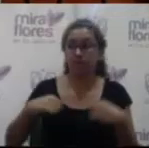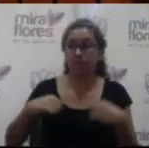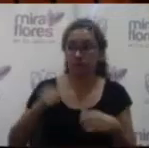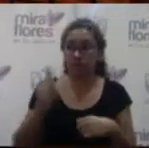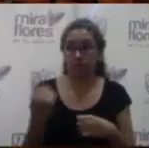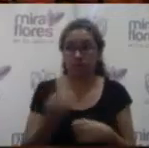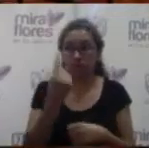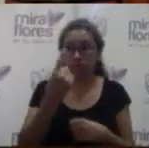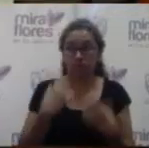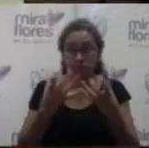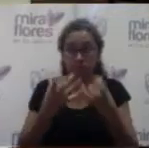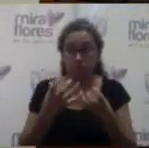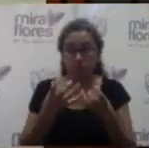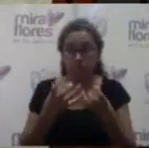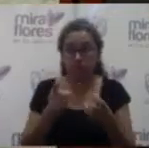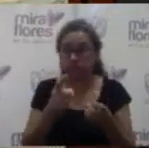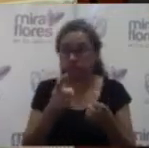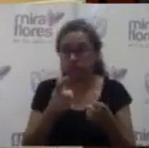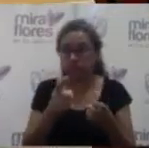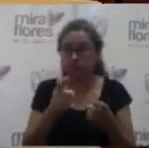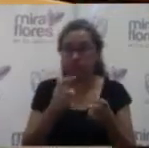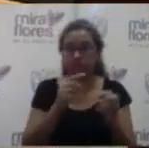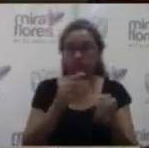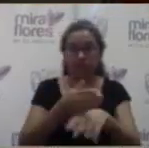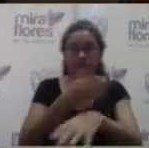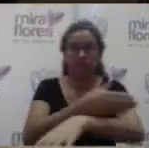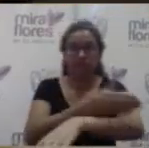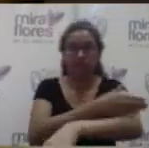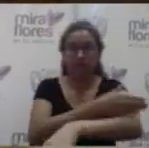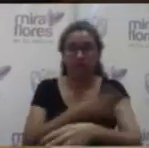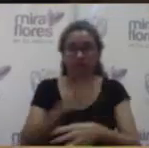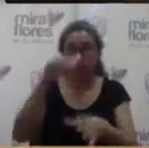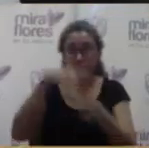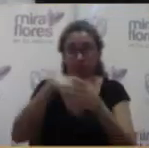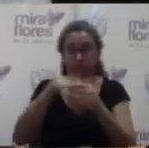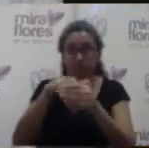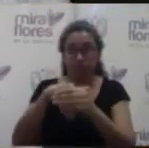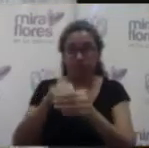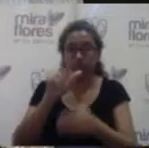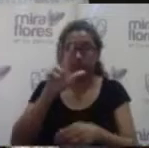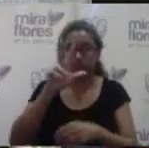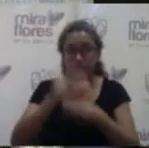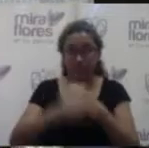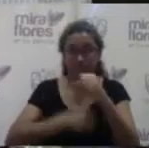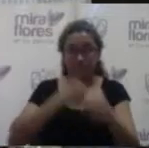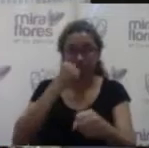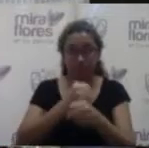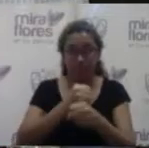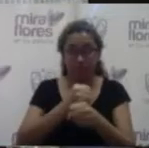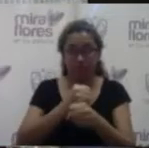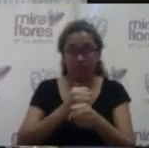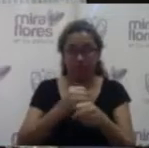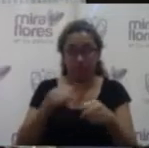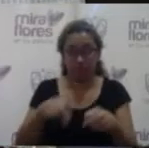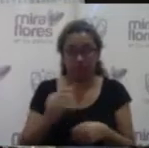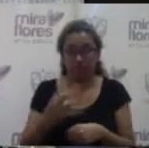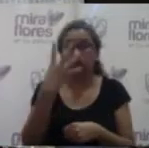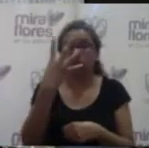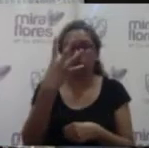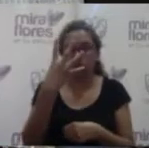Solamente para ser coherente con las anteriores votaciones, tres años seguidos, esta es la cuarta ya,